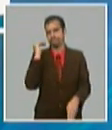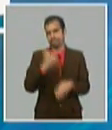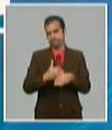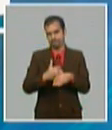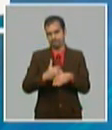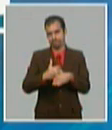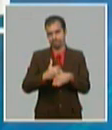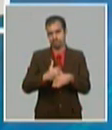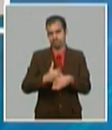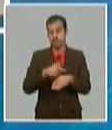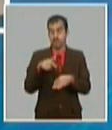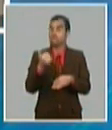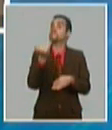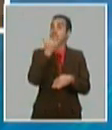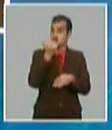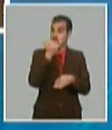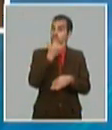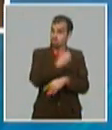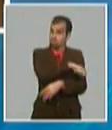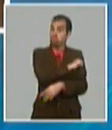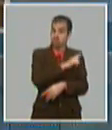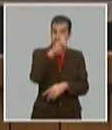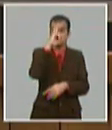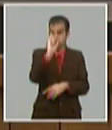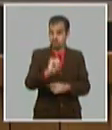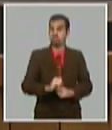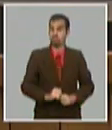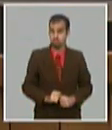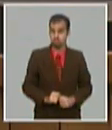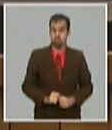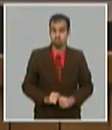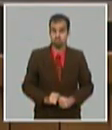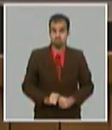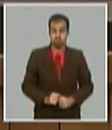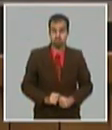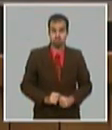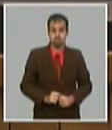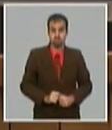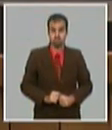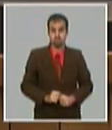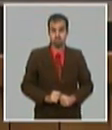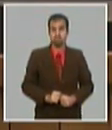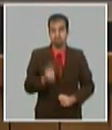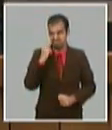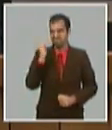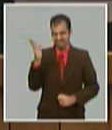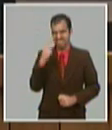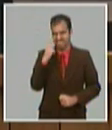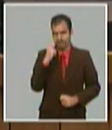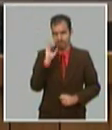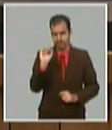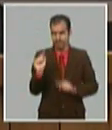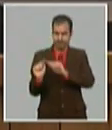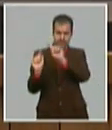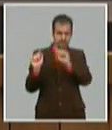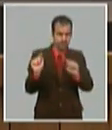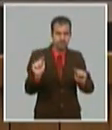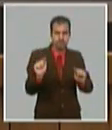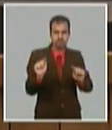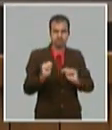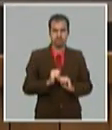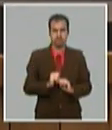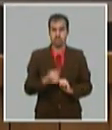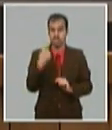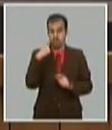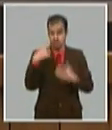que si afecta al pueblo y aquí está el ejemplo o aquí se demuestra porque esto es menos nivel